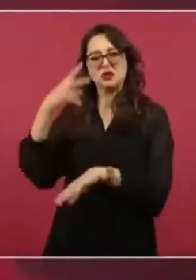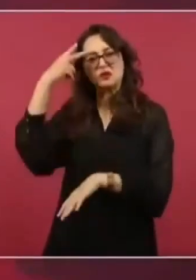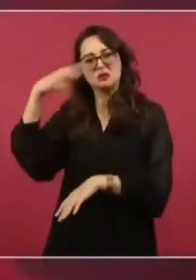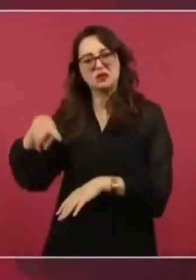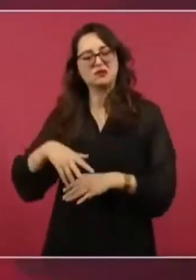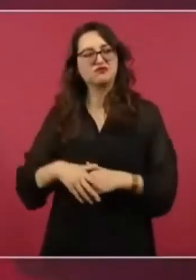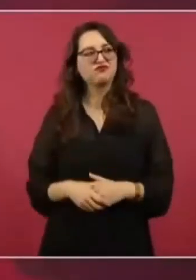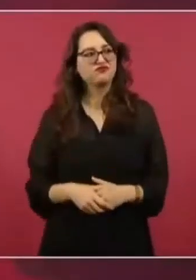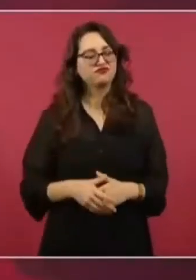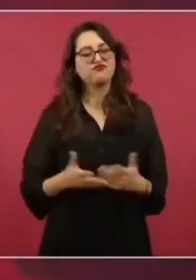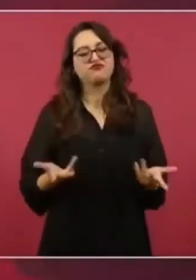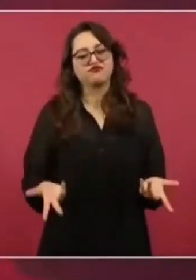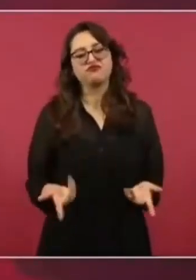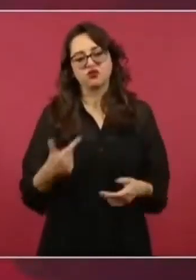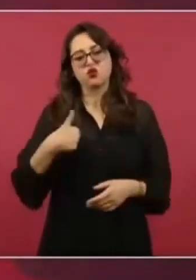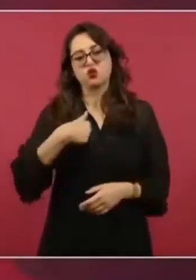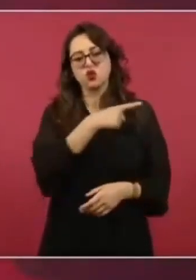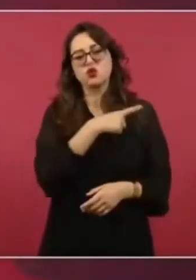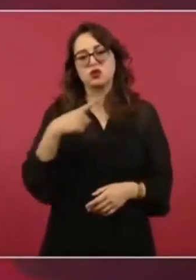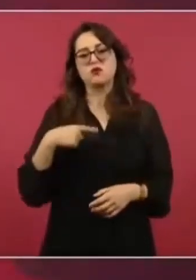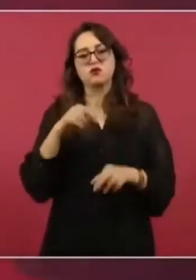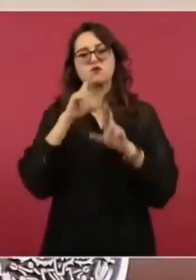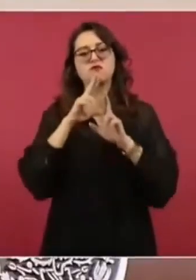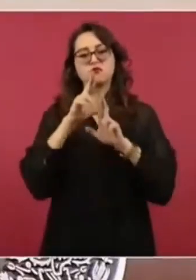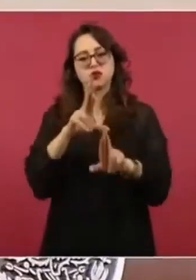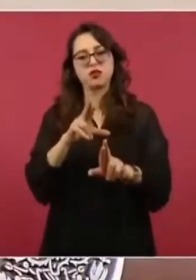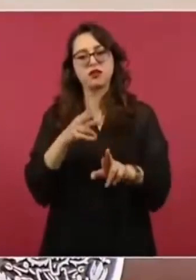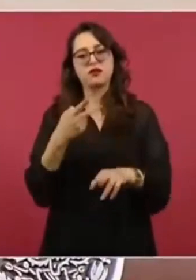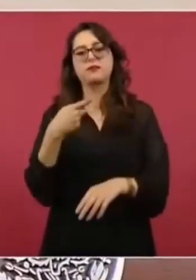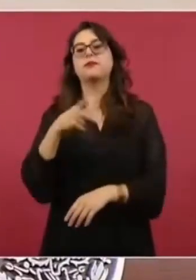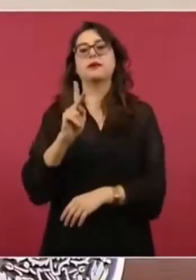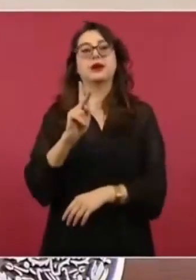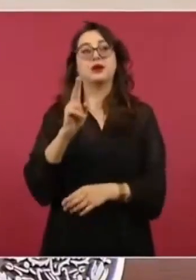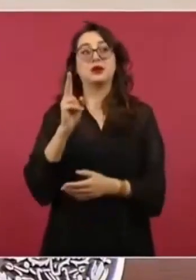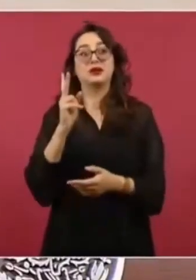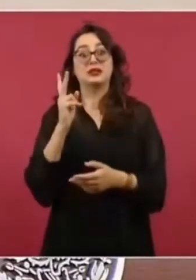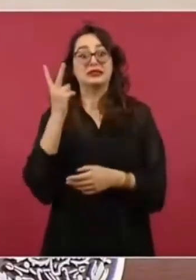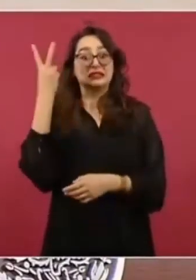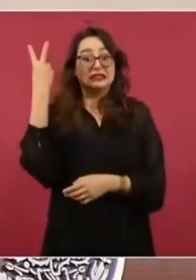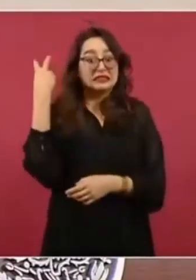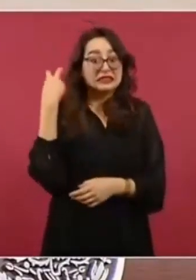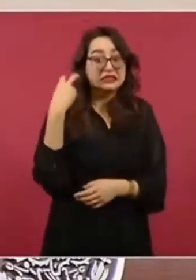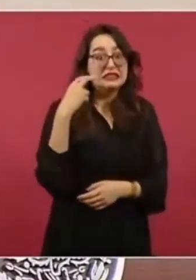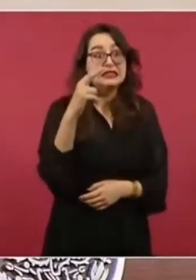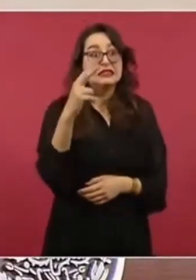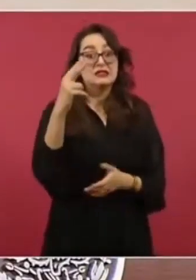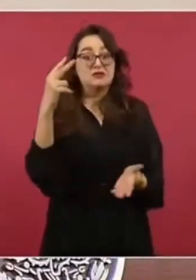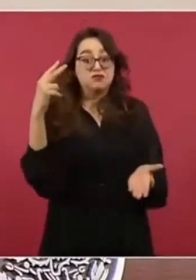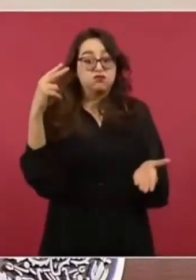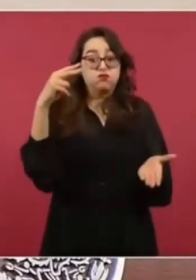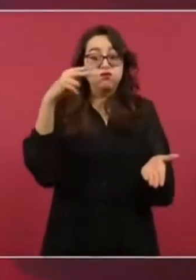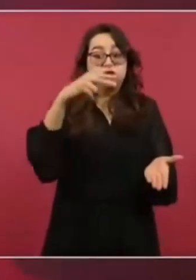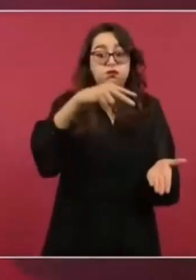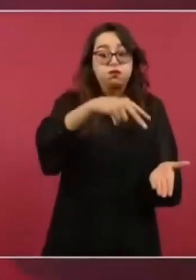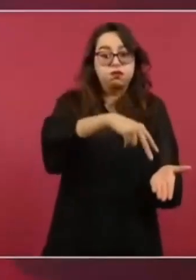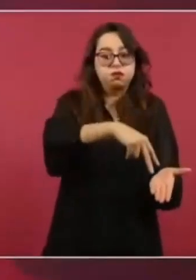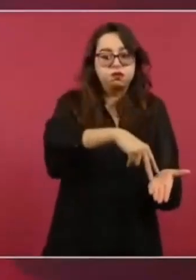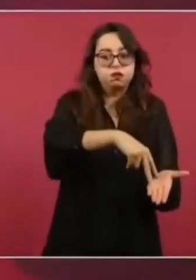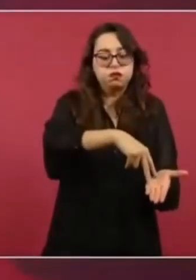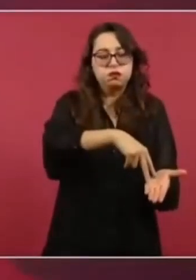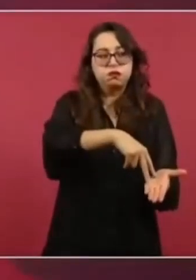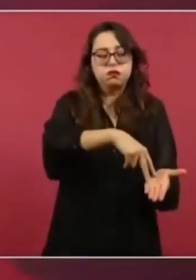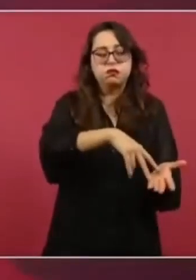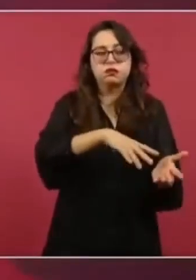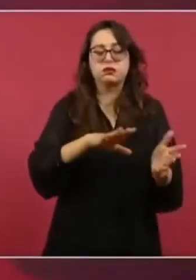vamos a actuar. No sé si vaya. Lo hice cuando la